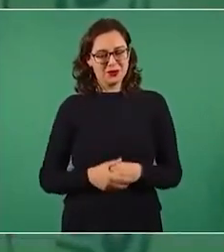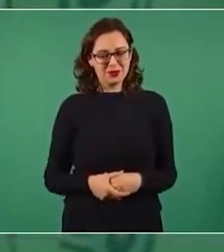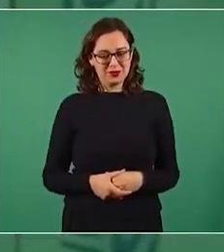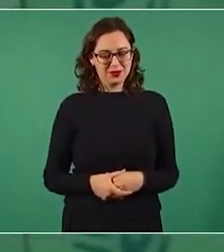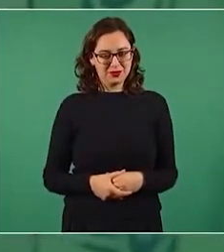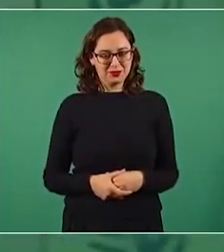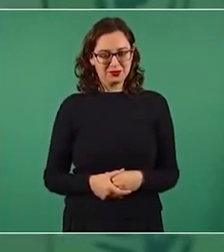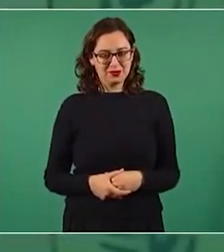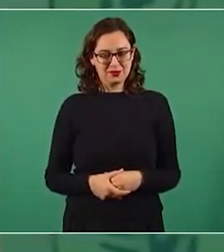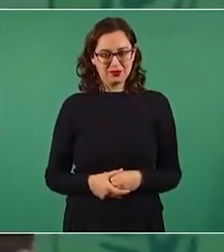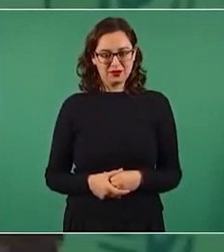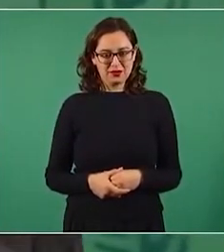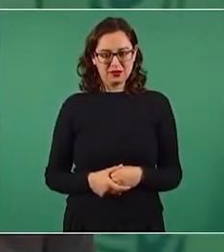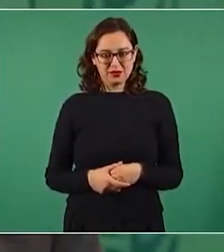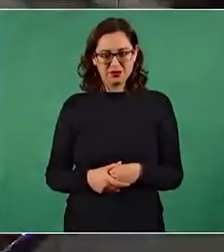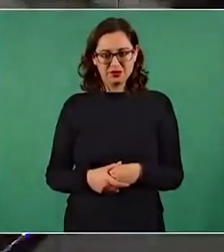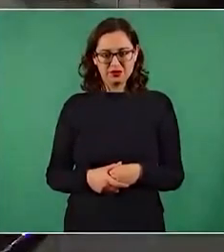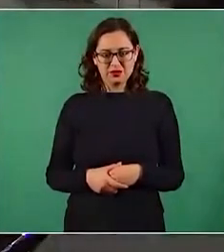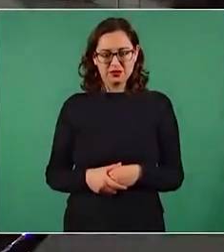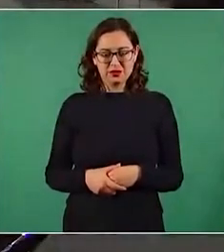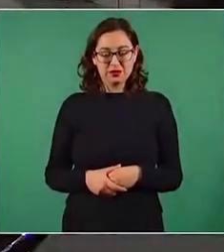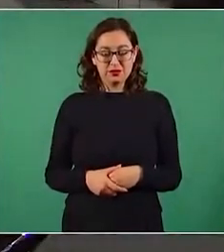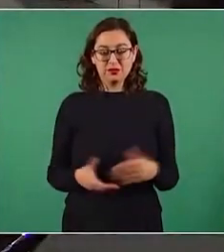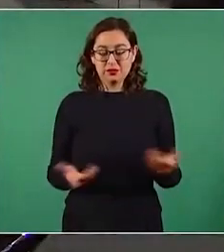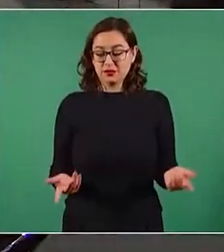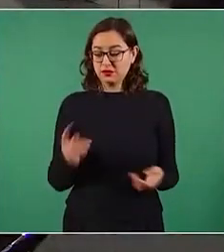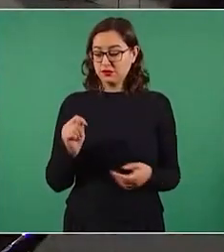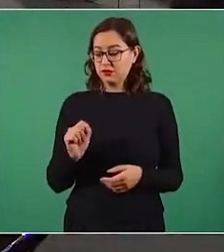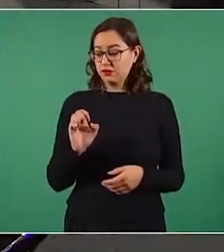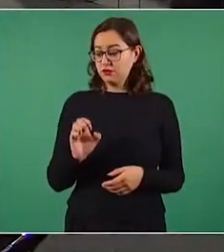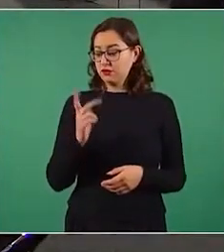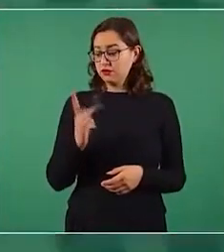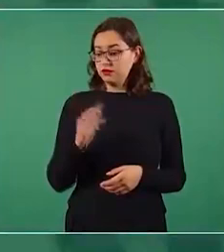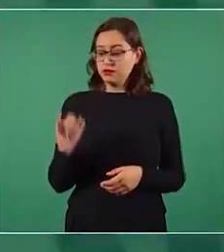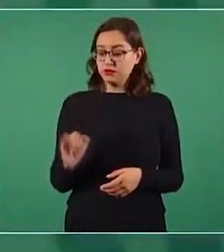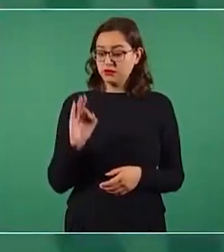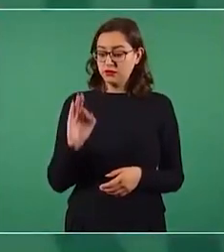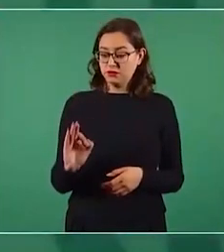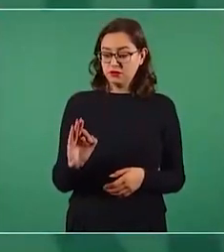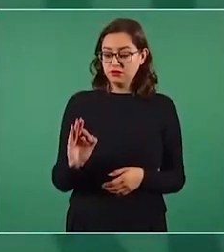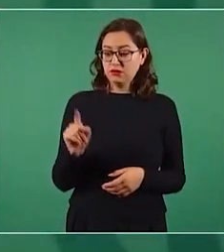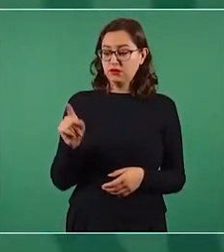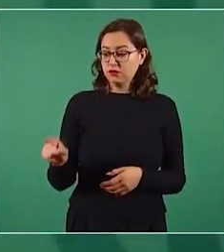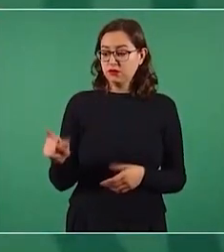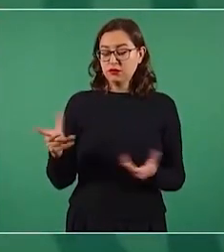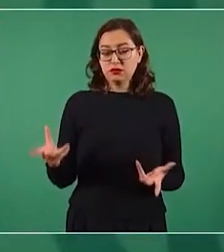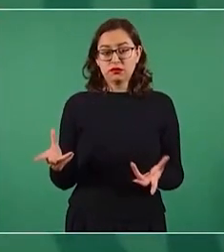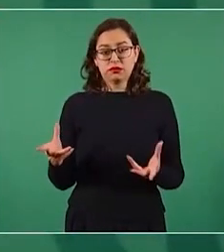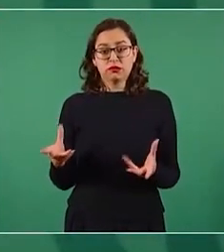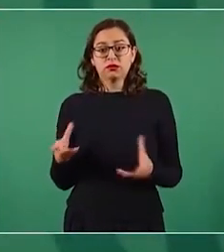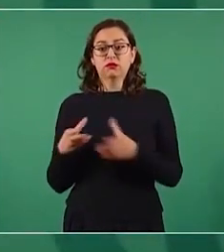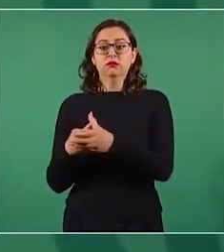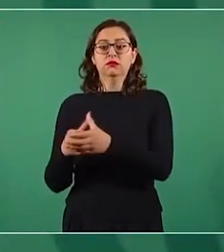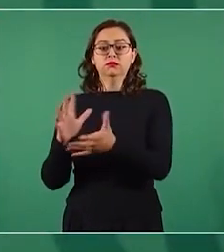esté al servicio de la partidocracia,